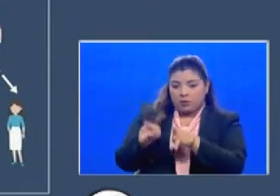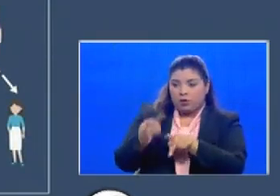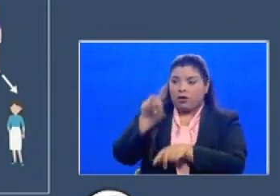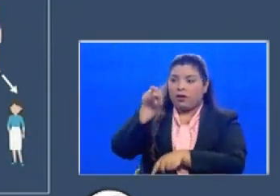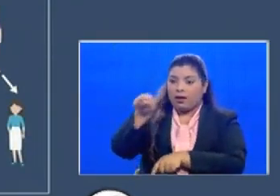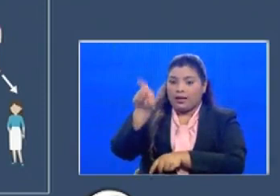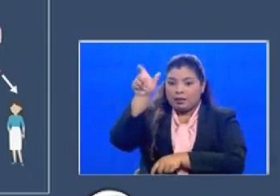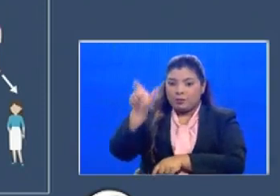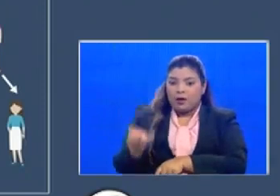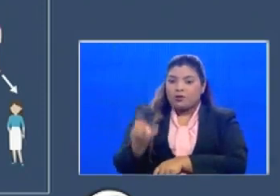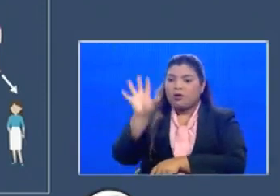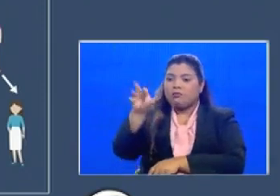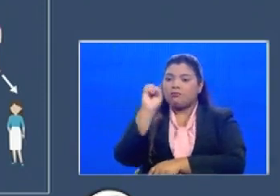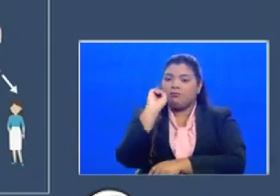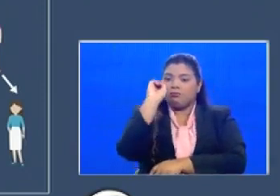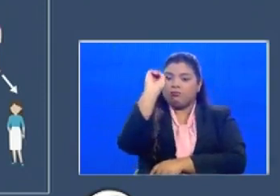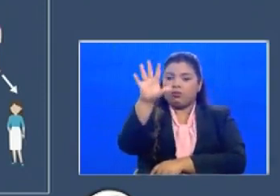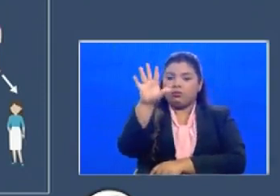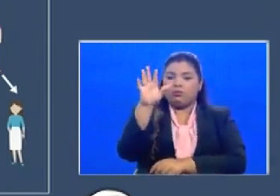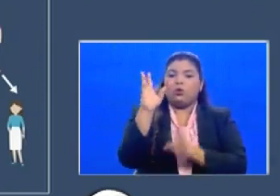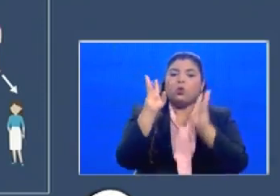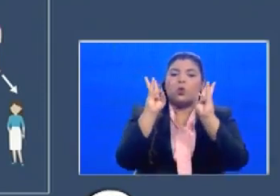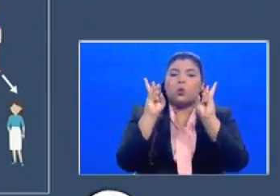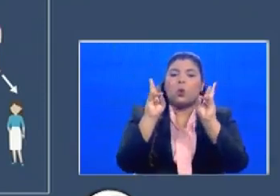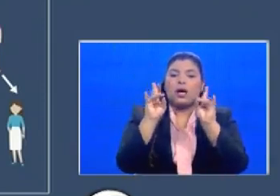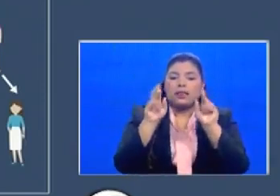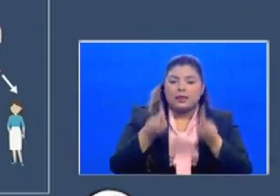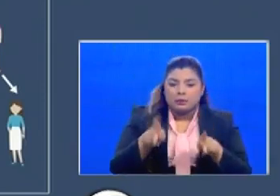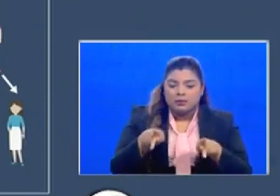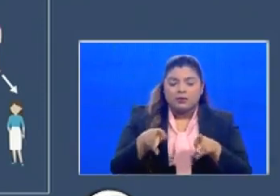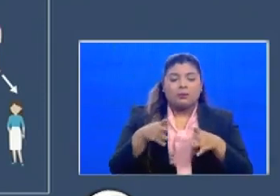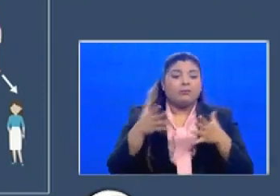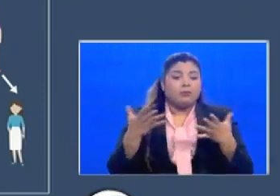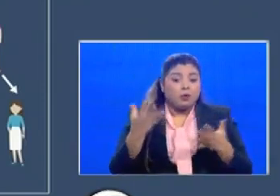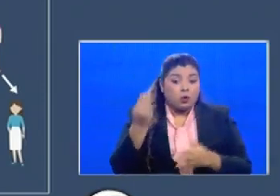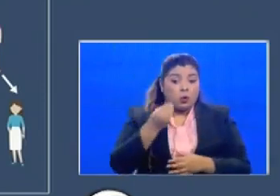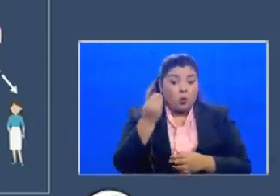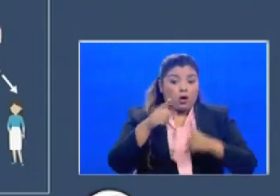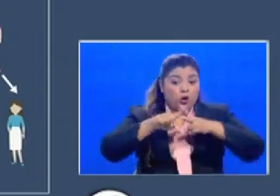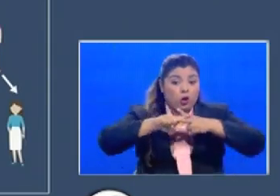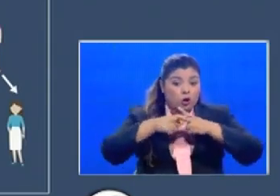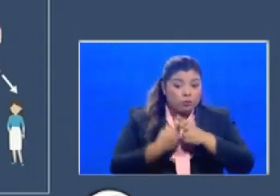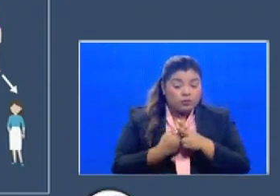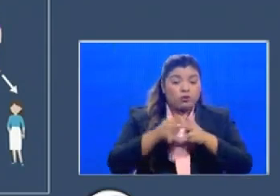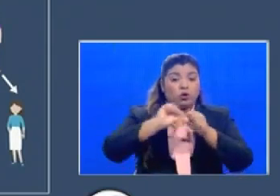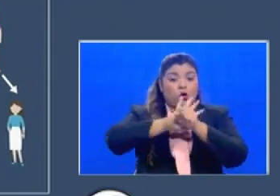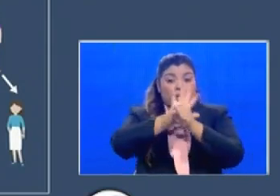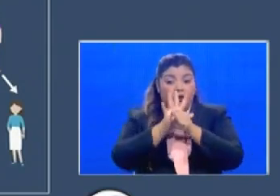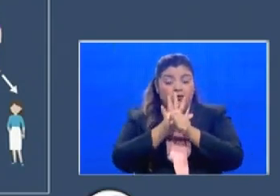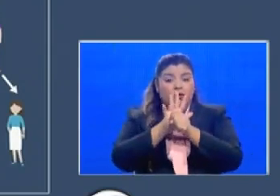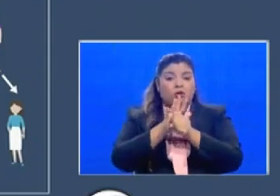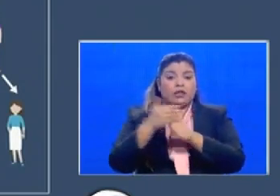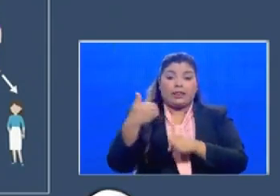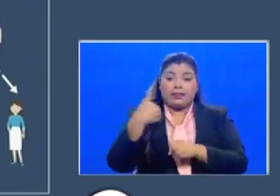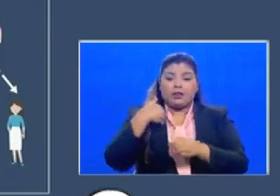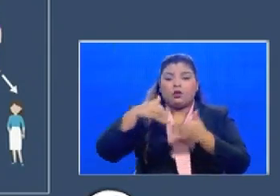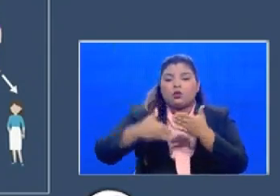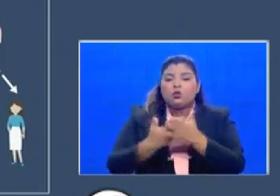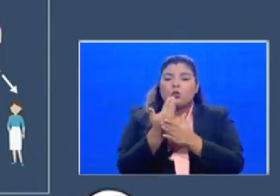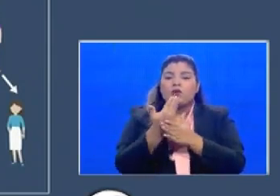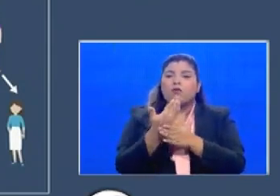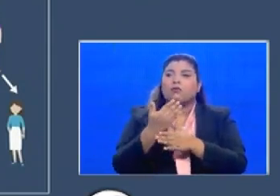ustedes observan es que cuando llegó el virus o tradicionalmente cuando llega a un nuevo país